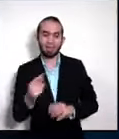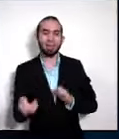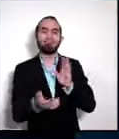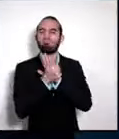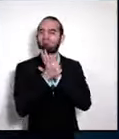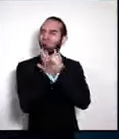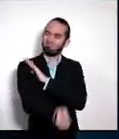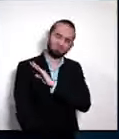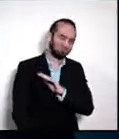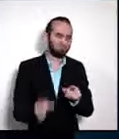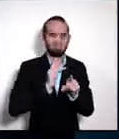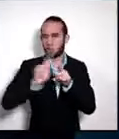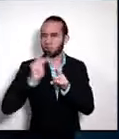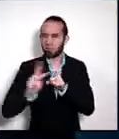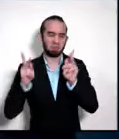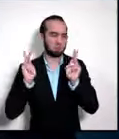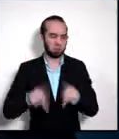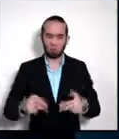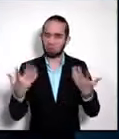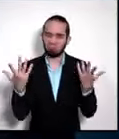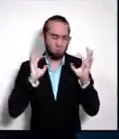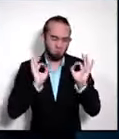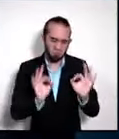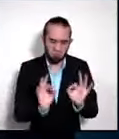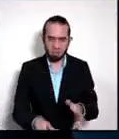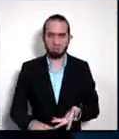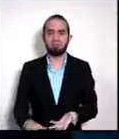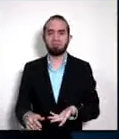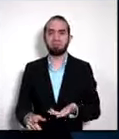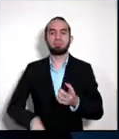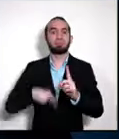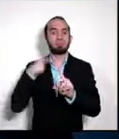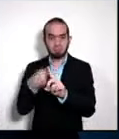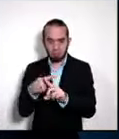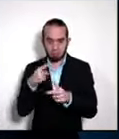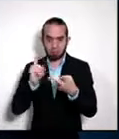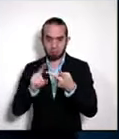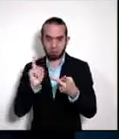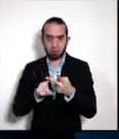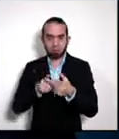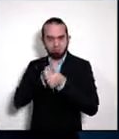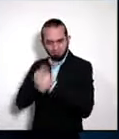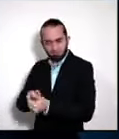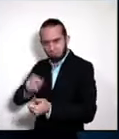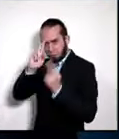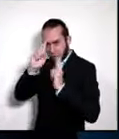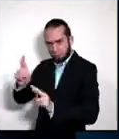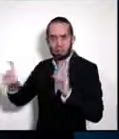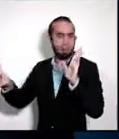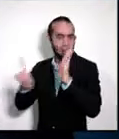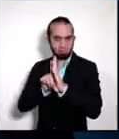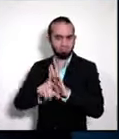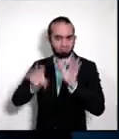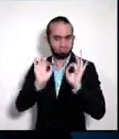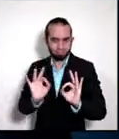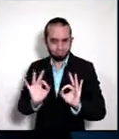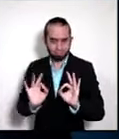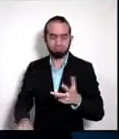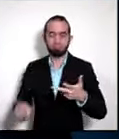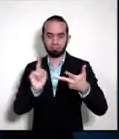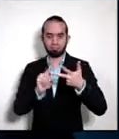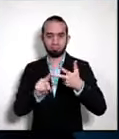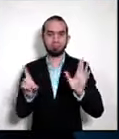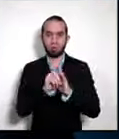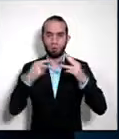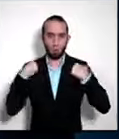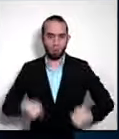humano, por su apego al imperio de la ley, al respeto a la ley, por los derechos